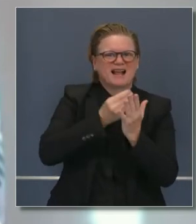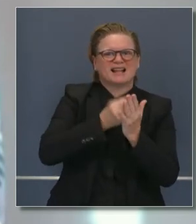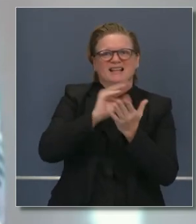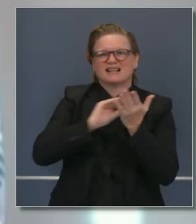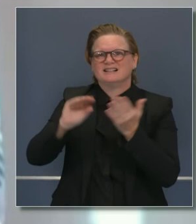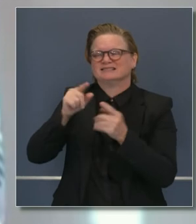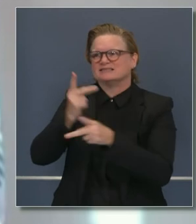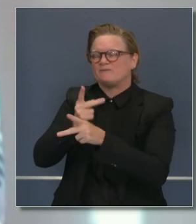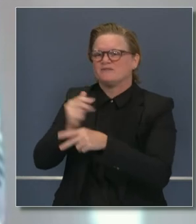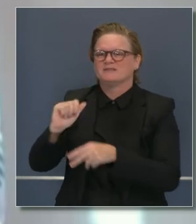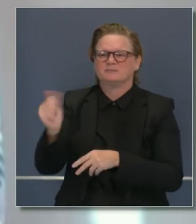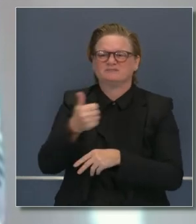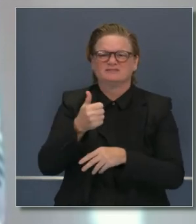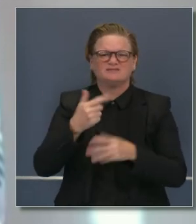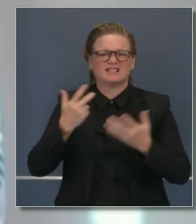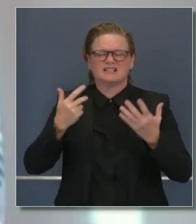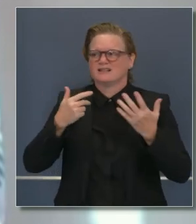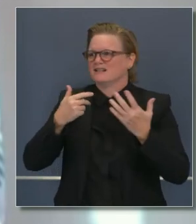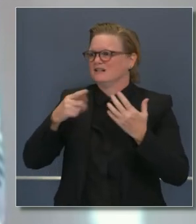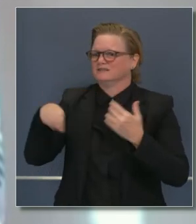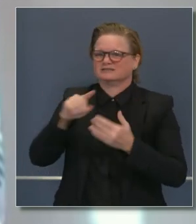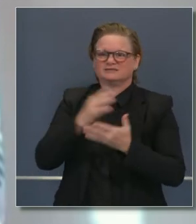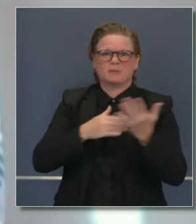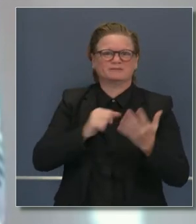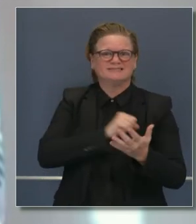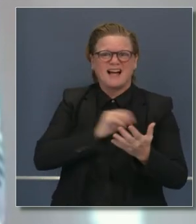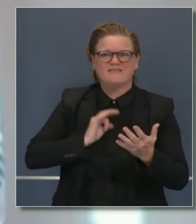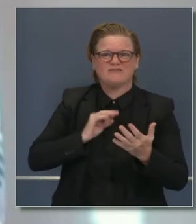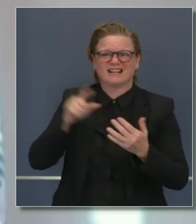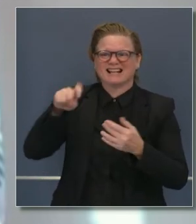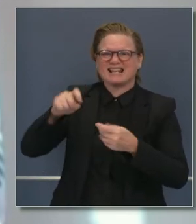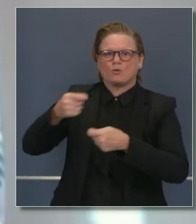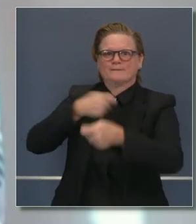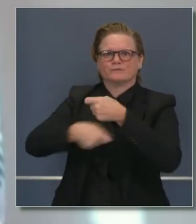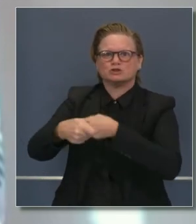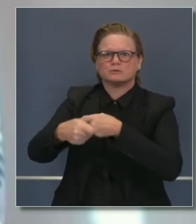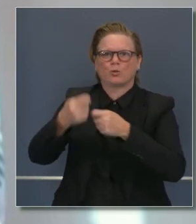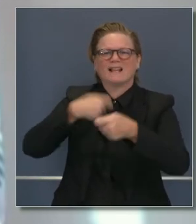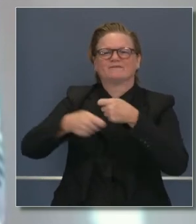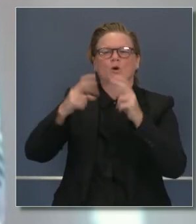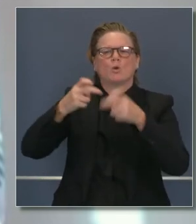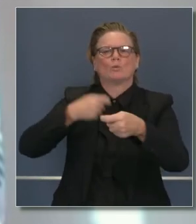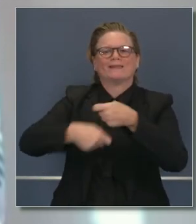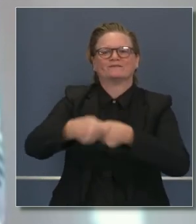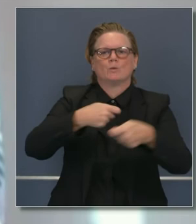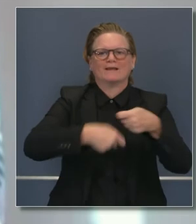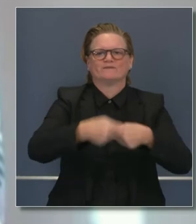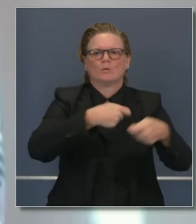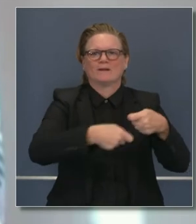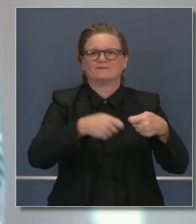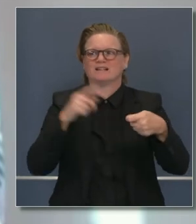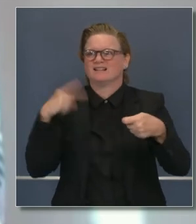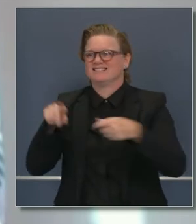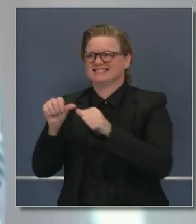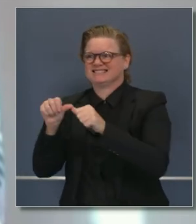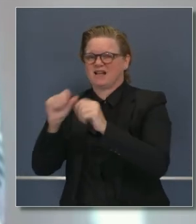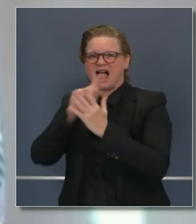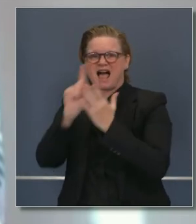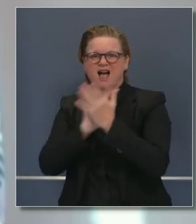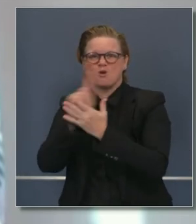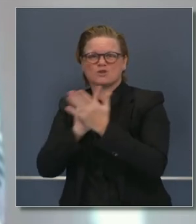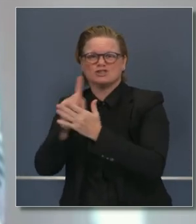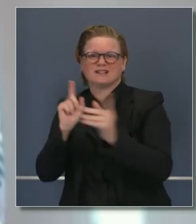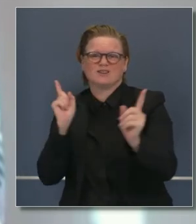que pudieron encontrar en el verano para cubrir turnos. Tenemos que estar seguros de que todas las cosas que mencionó el gobernador